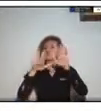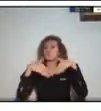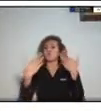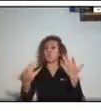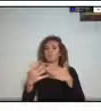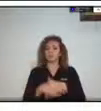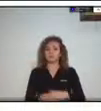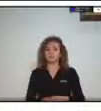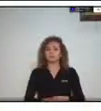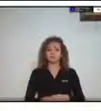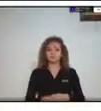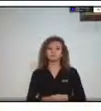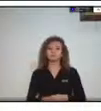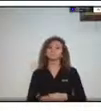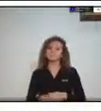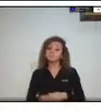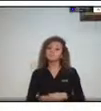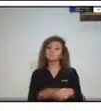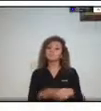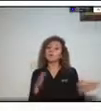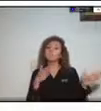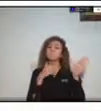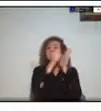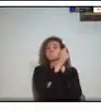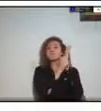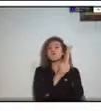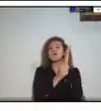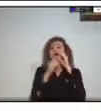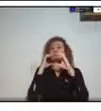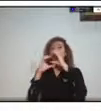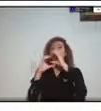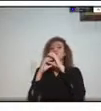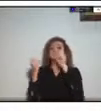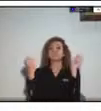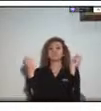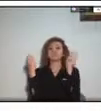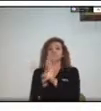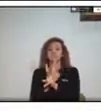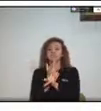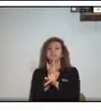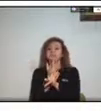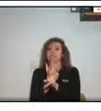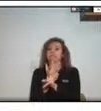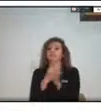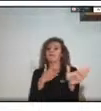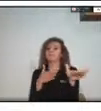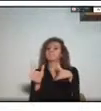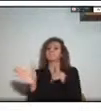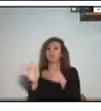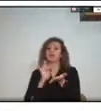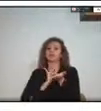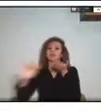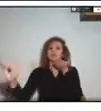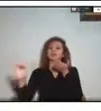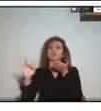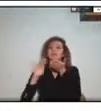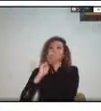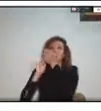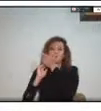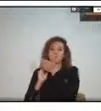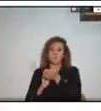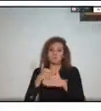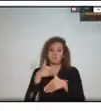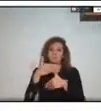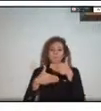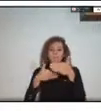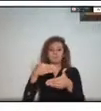tenemos un programa de comunicación del riesgo históricamente se ha llamado divulgación de planes de emergencia luego a través de la expedición